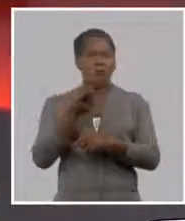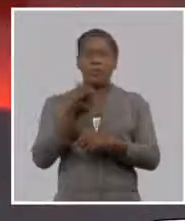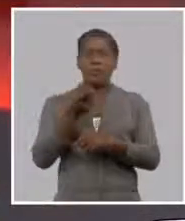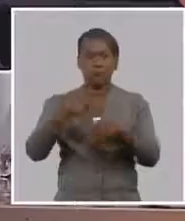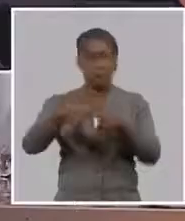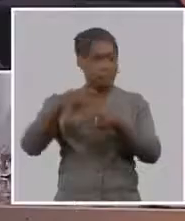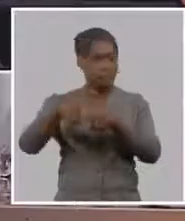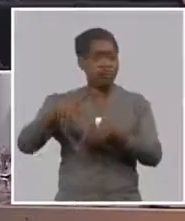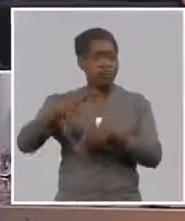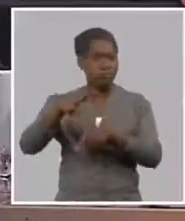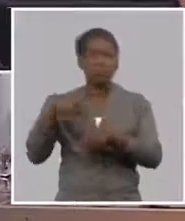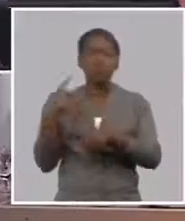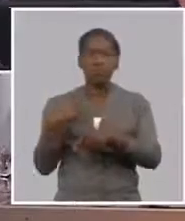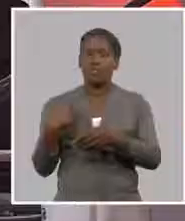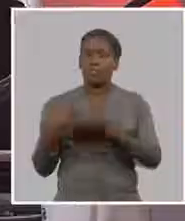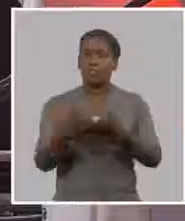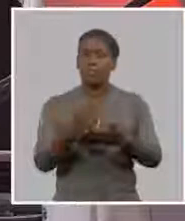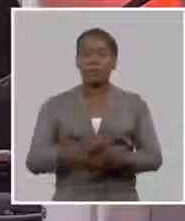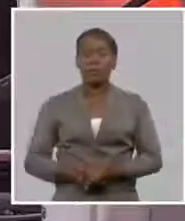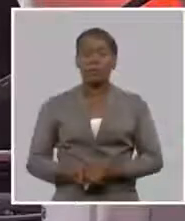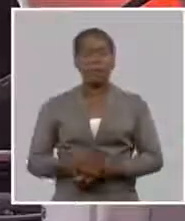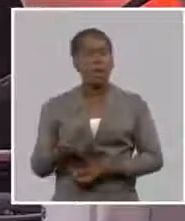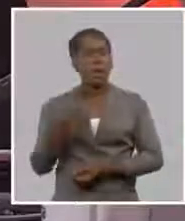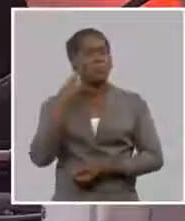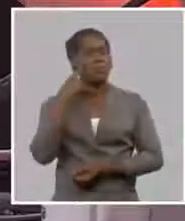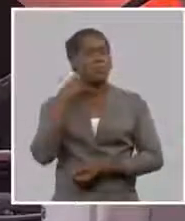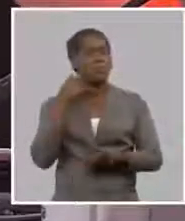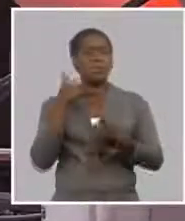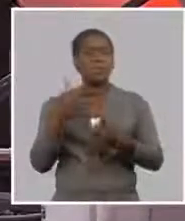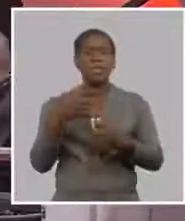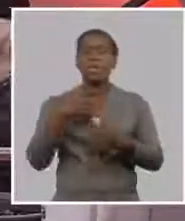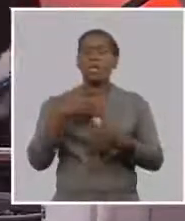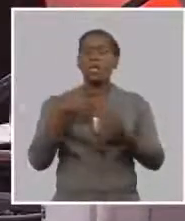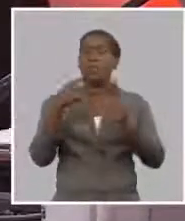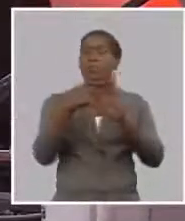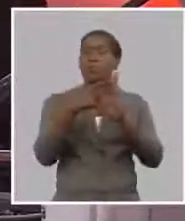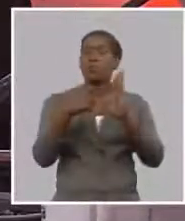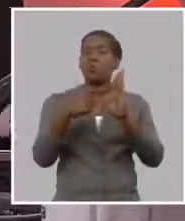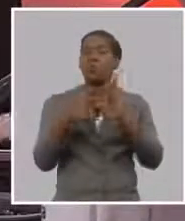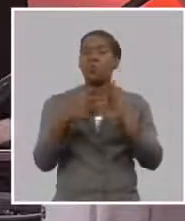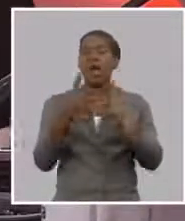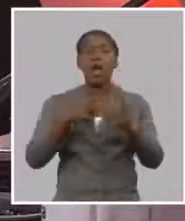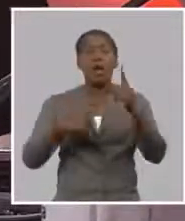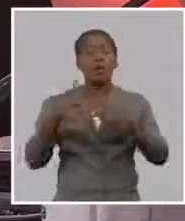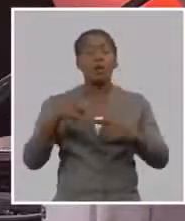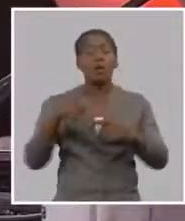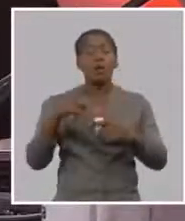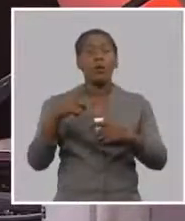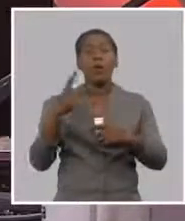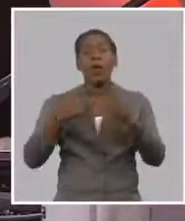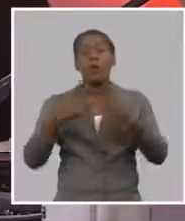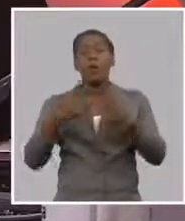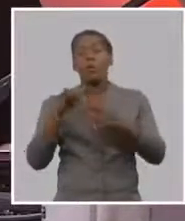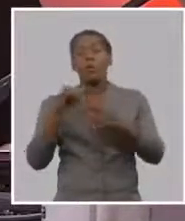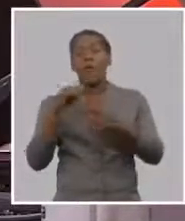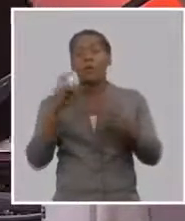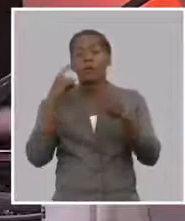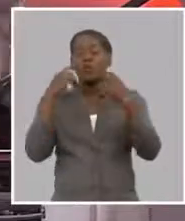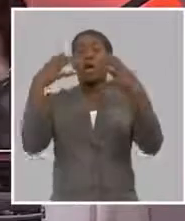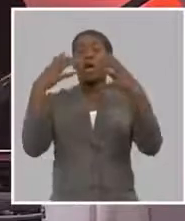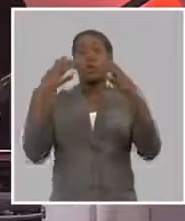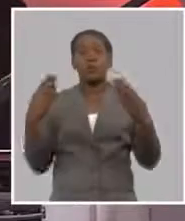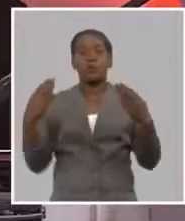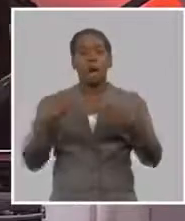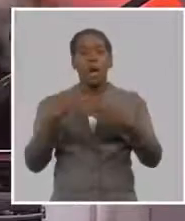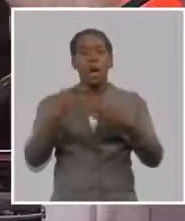por ahí están los caminos no hay duda de que son elementos que pueden parecer menos importantes que otras decisiones que